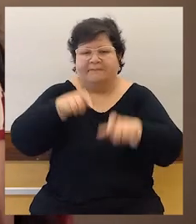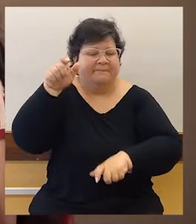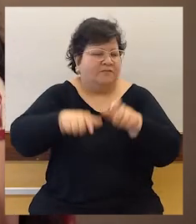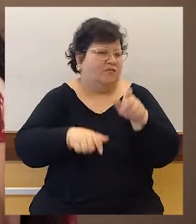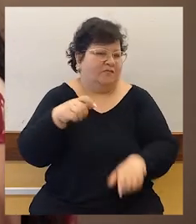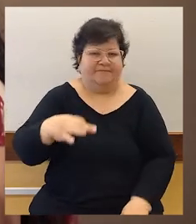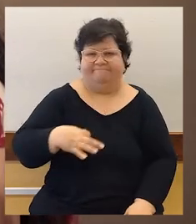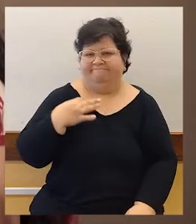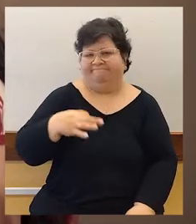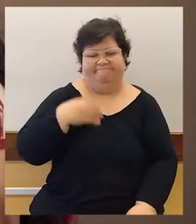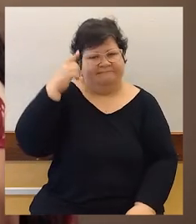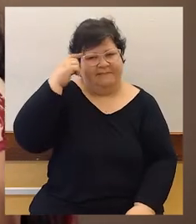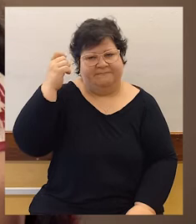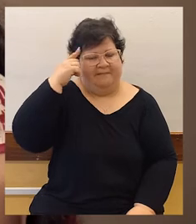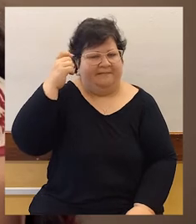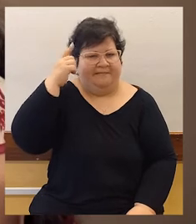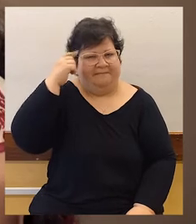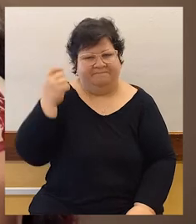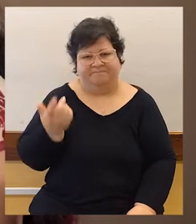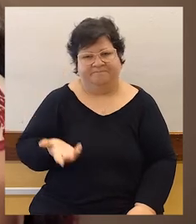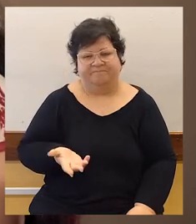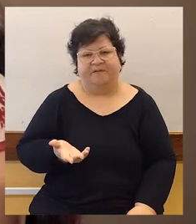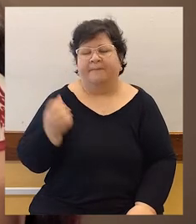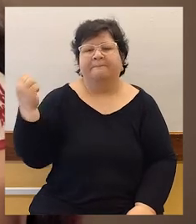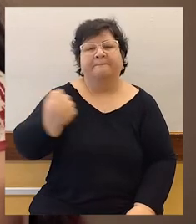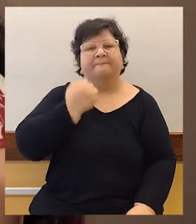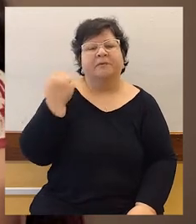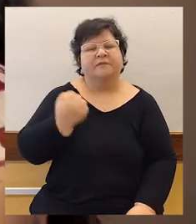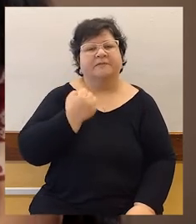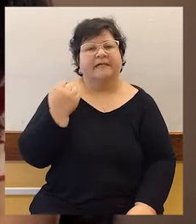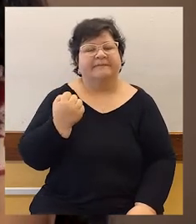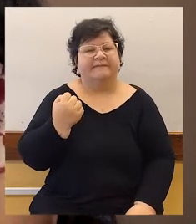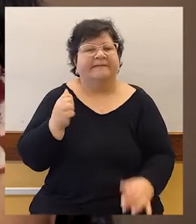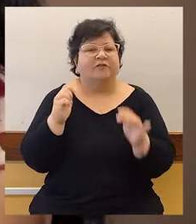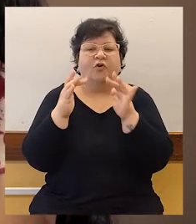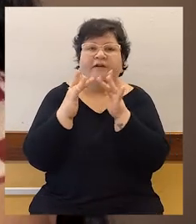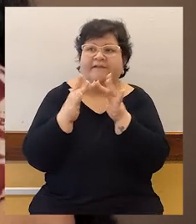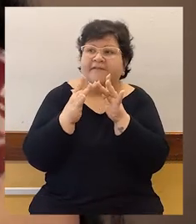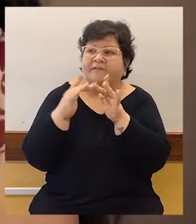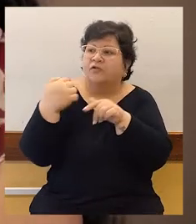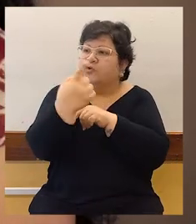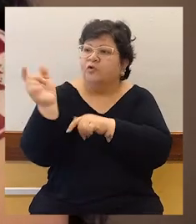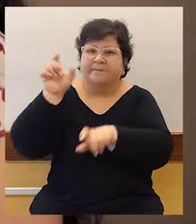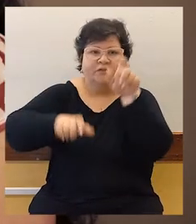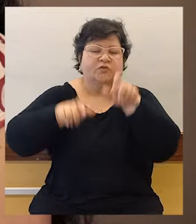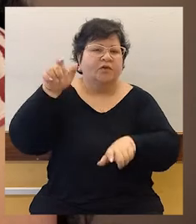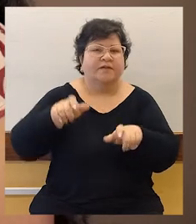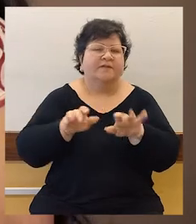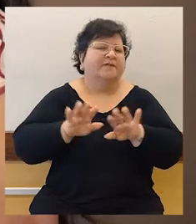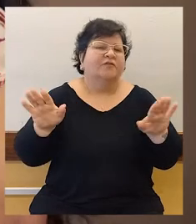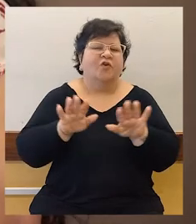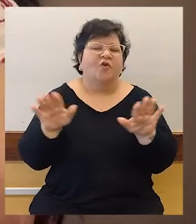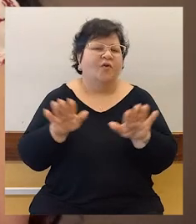y lo importante creo que es conectarse con otros, dejar de estar como en un lugar